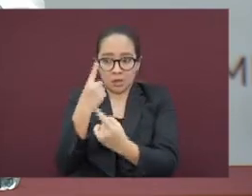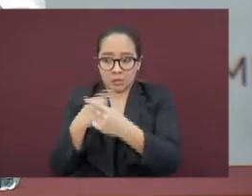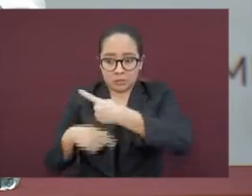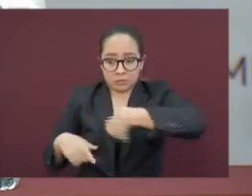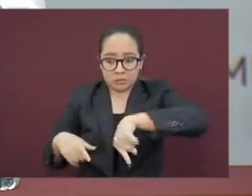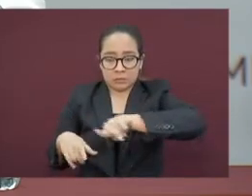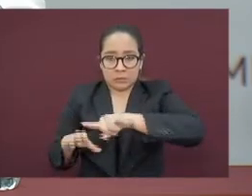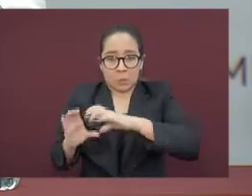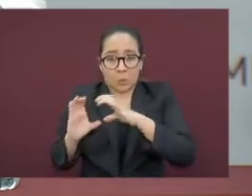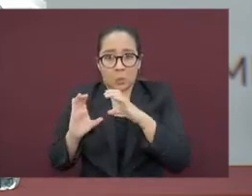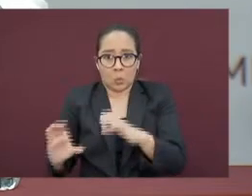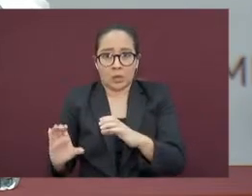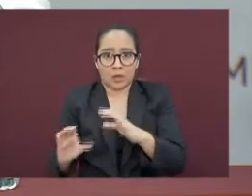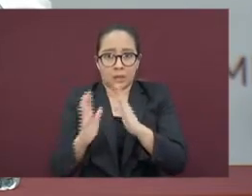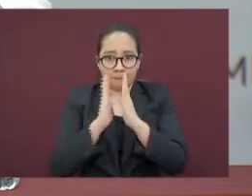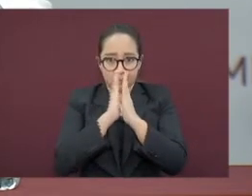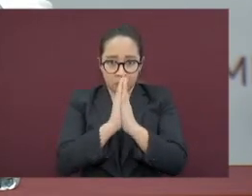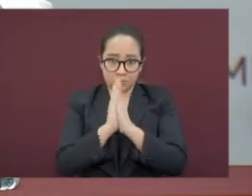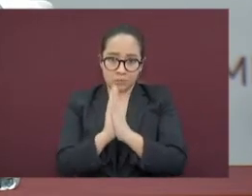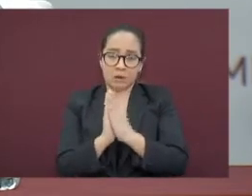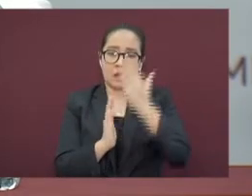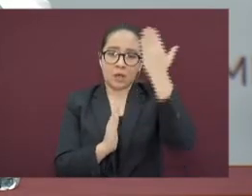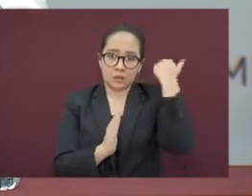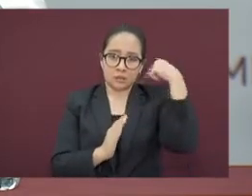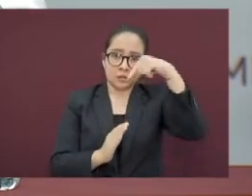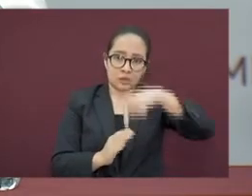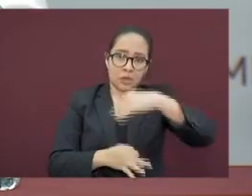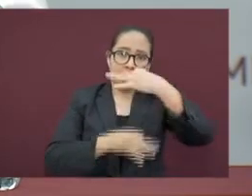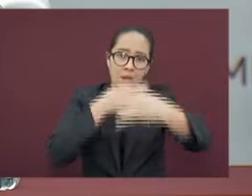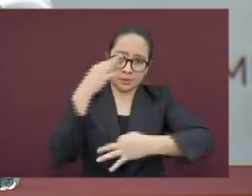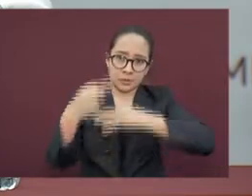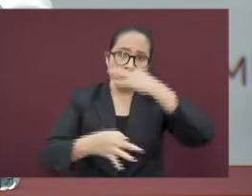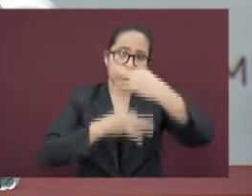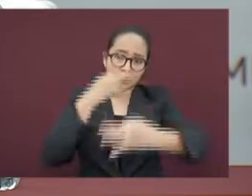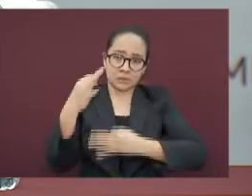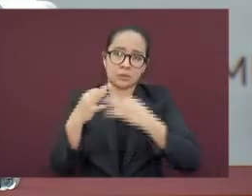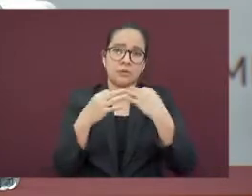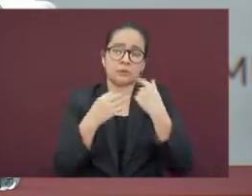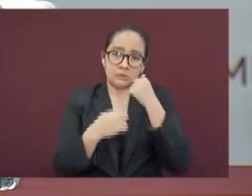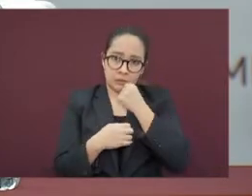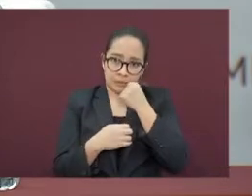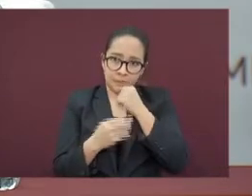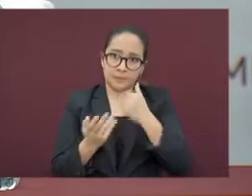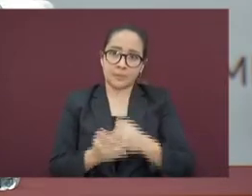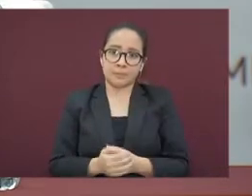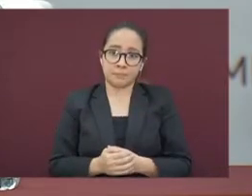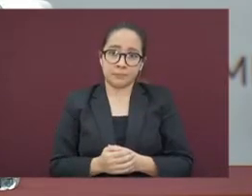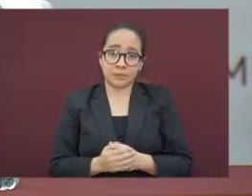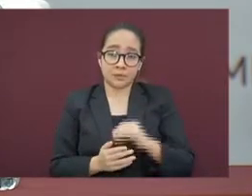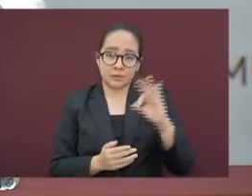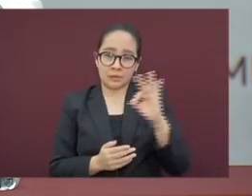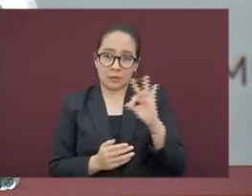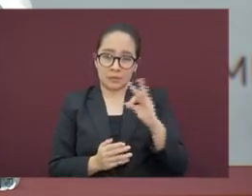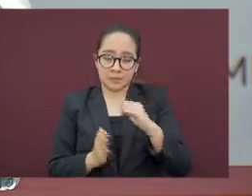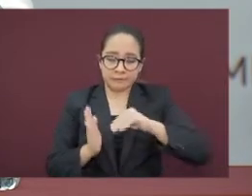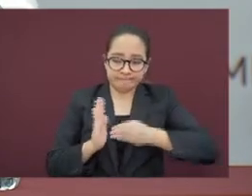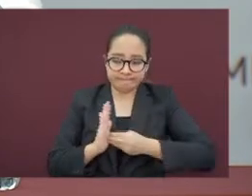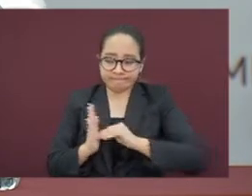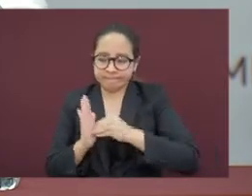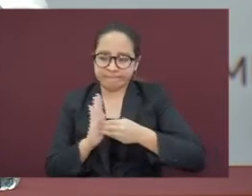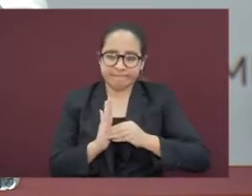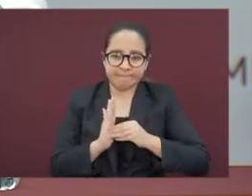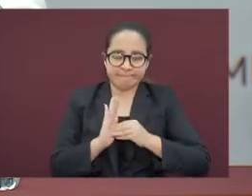Se lo hemos dicho en este espacio. Las estrategias pueden ser muy buenas,